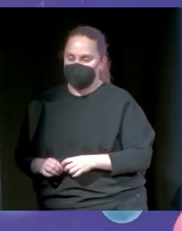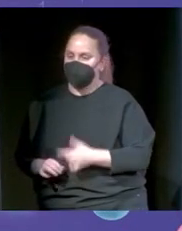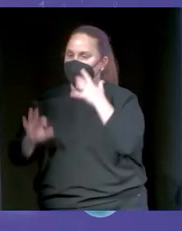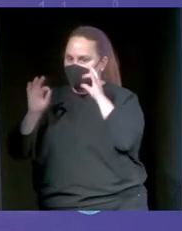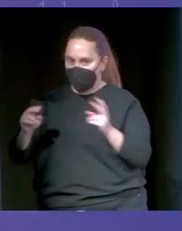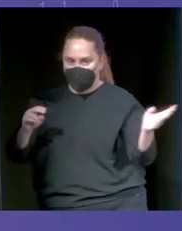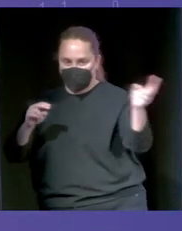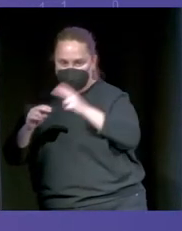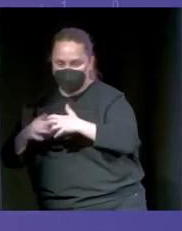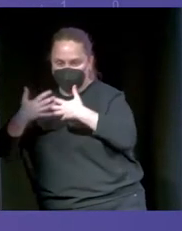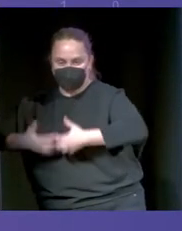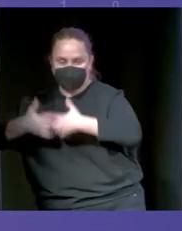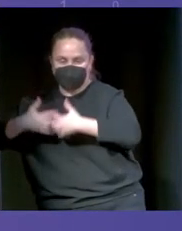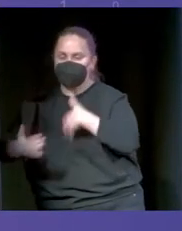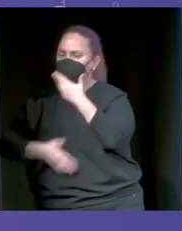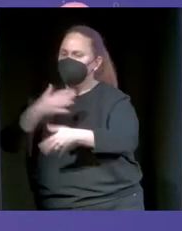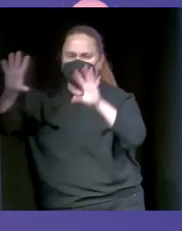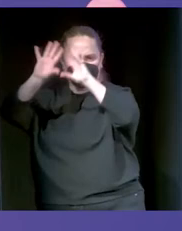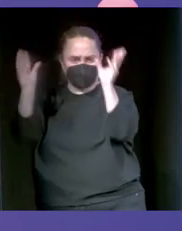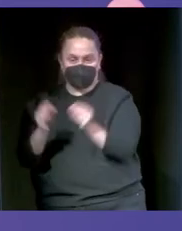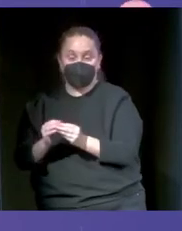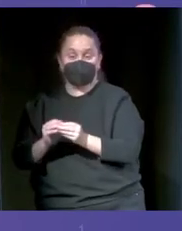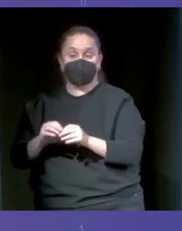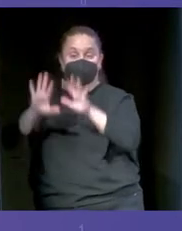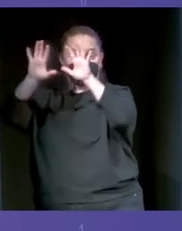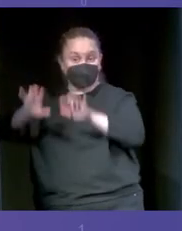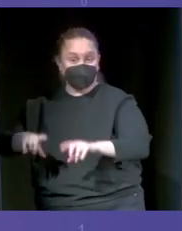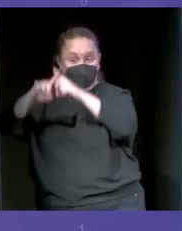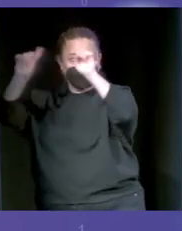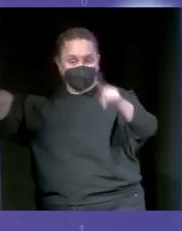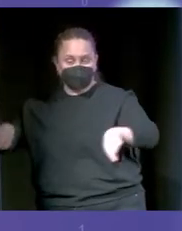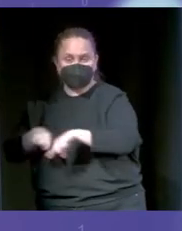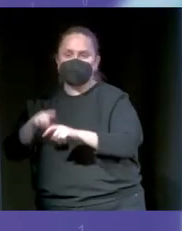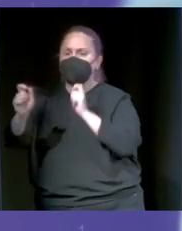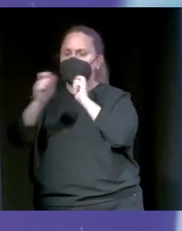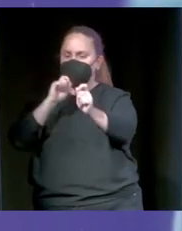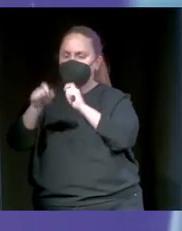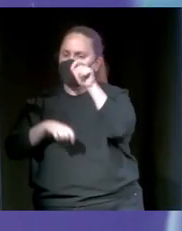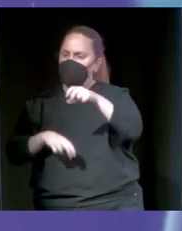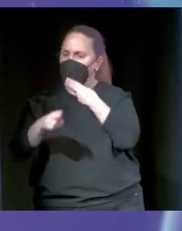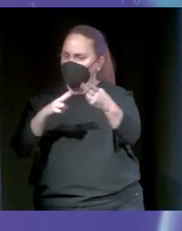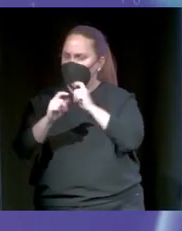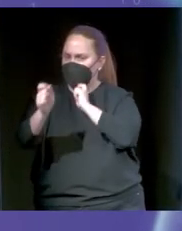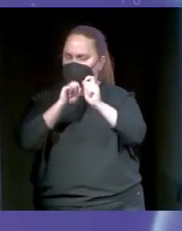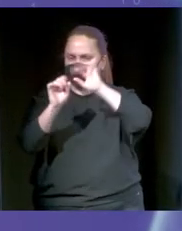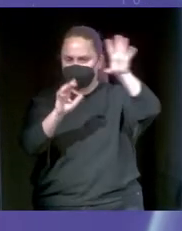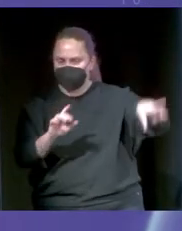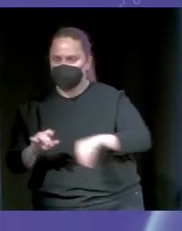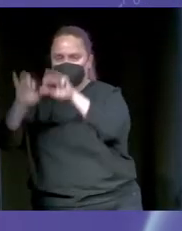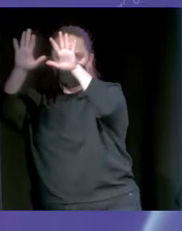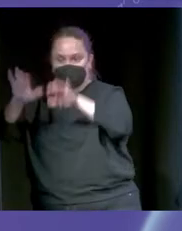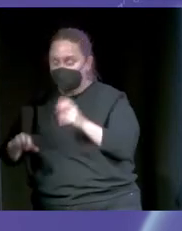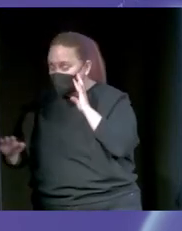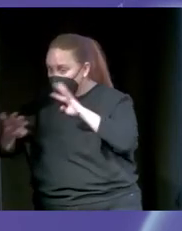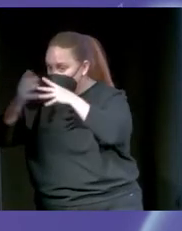conectando. Básicamente, tenemos un editor en el que están las entrevistas que hacemos a los políticos. Ahora ya debería tener